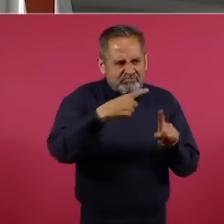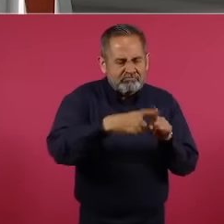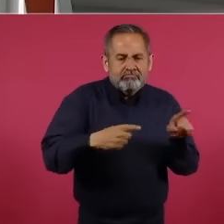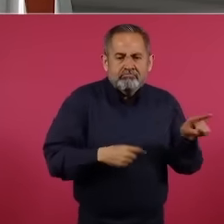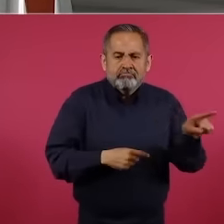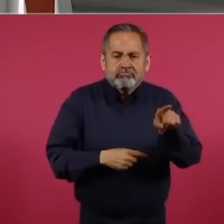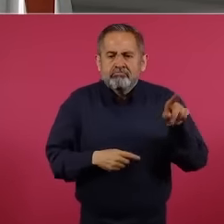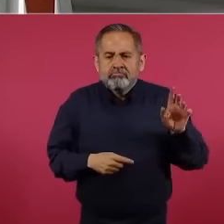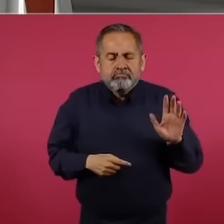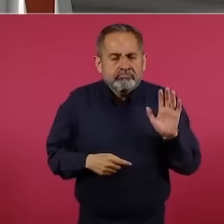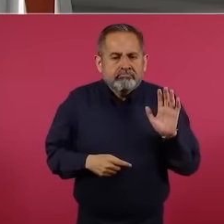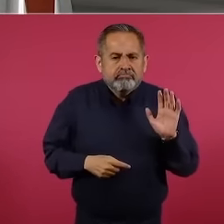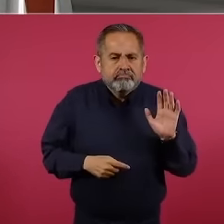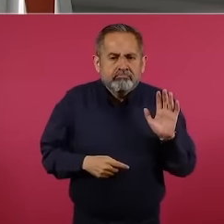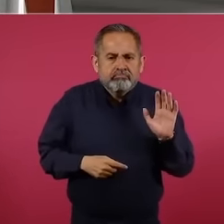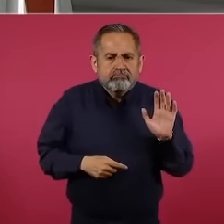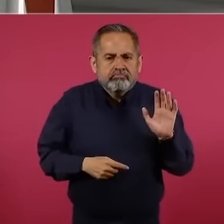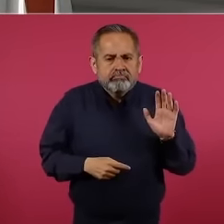esta